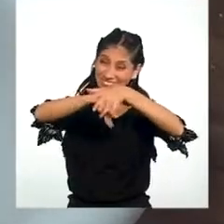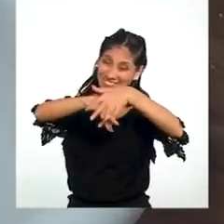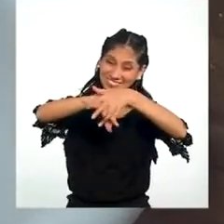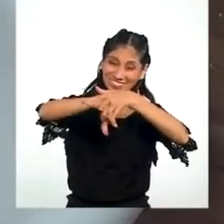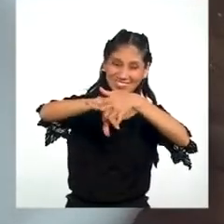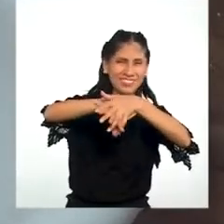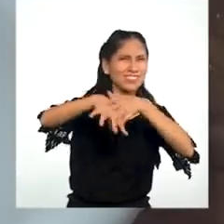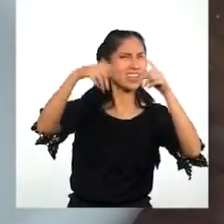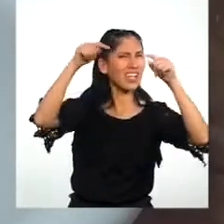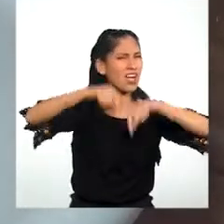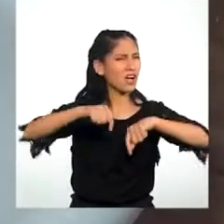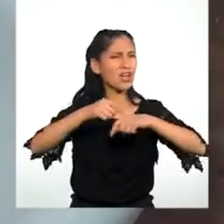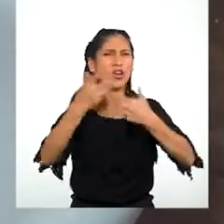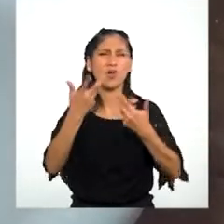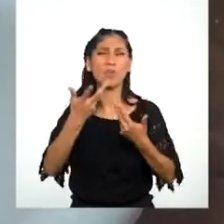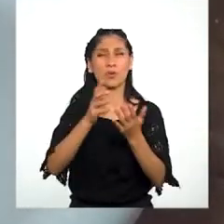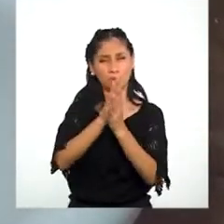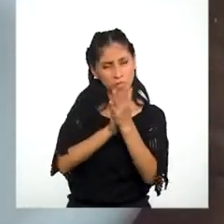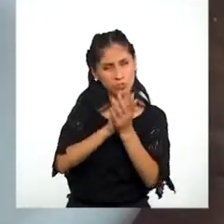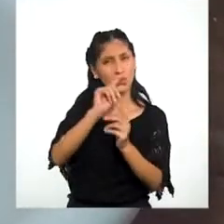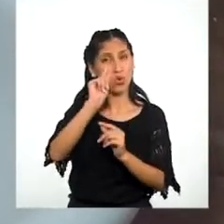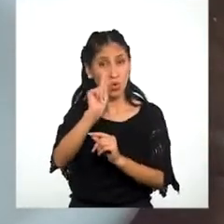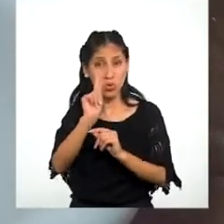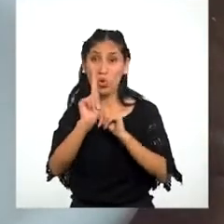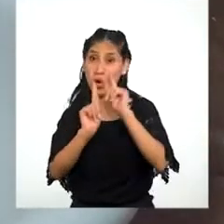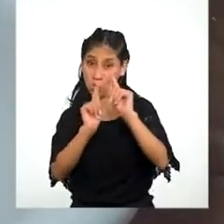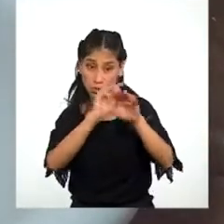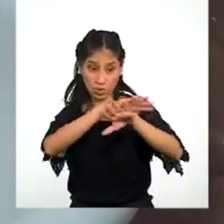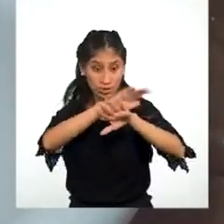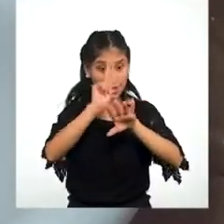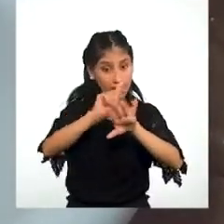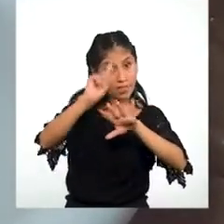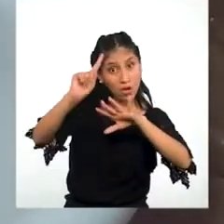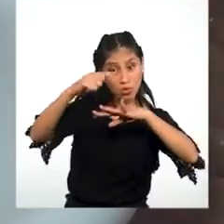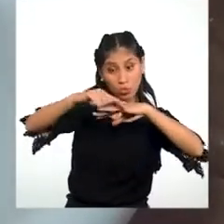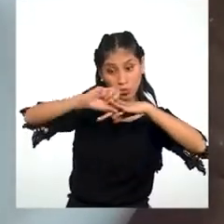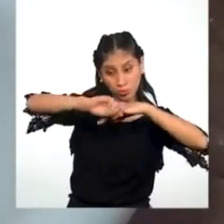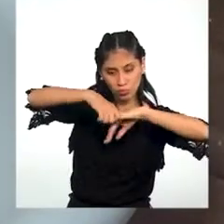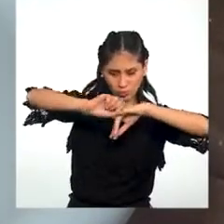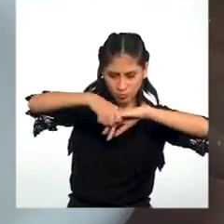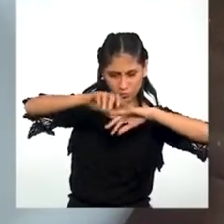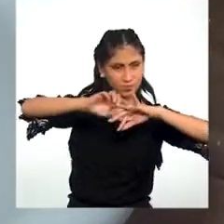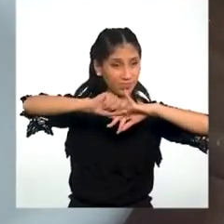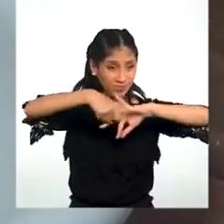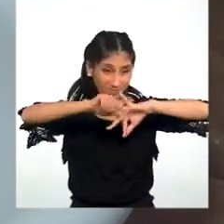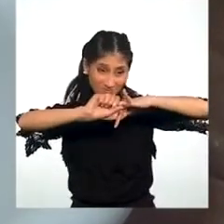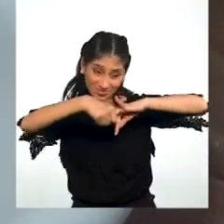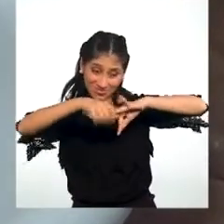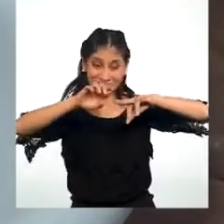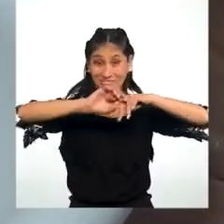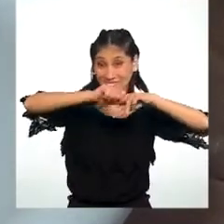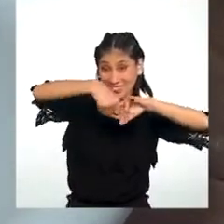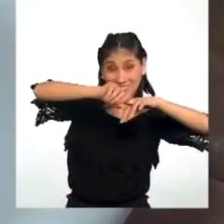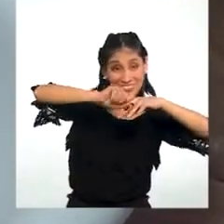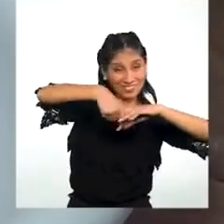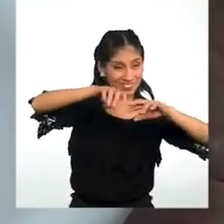Ahora Vamos a lavar Uno a uno Nuestros dedos Para que queden Limpios Recuerden Niños